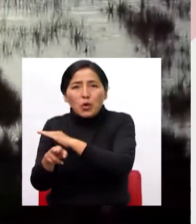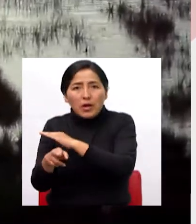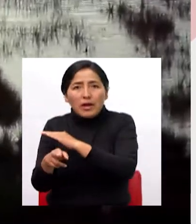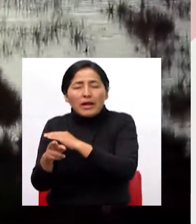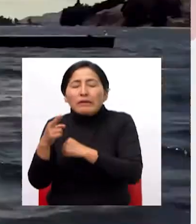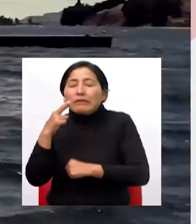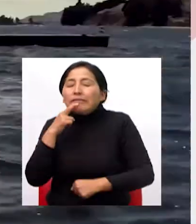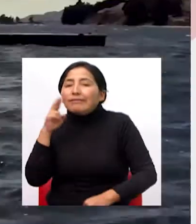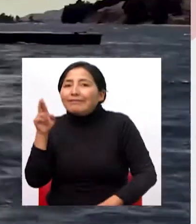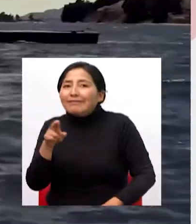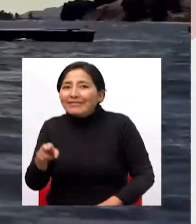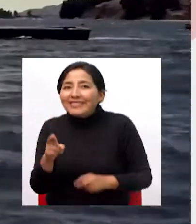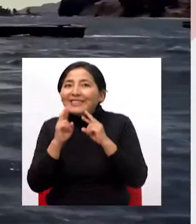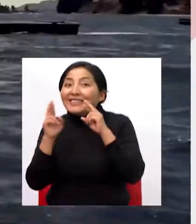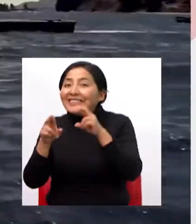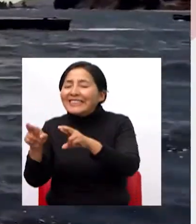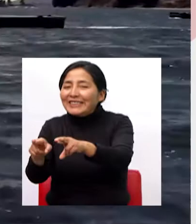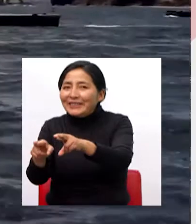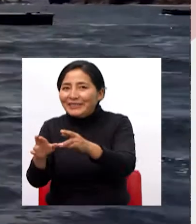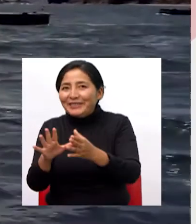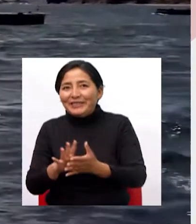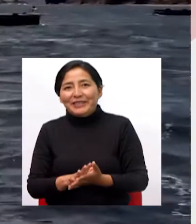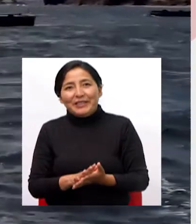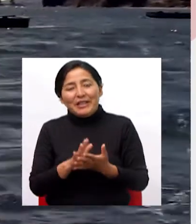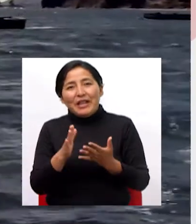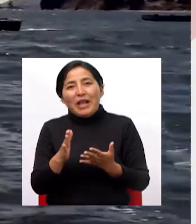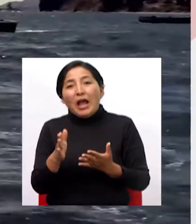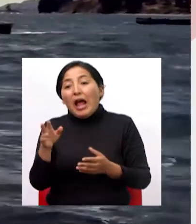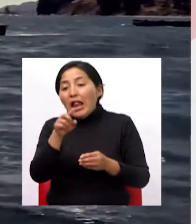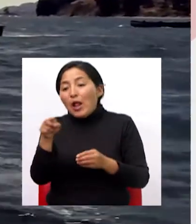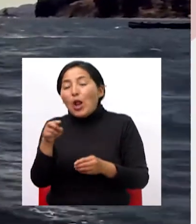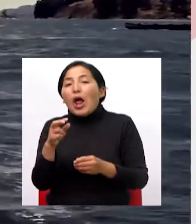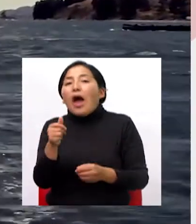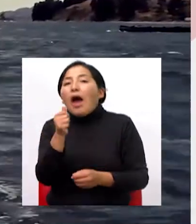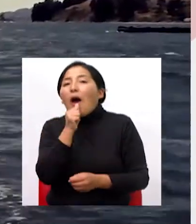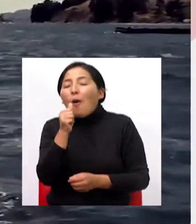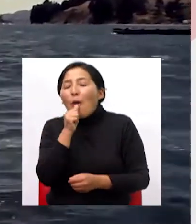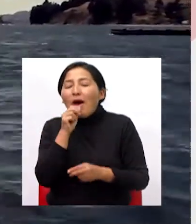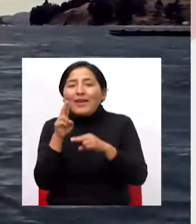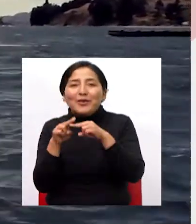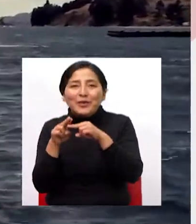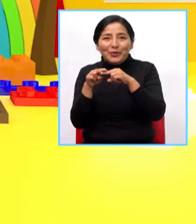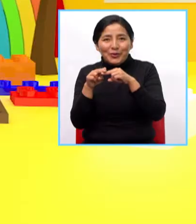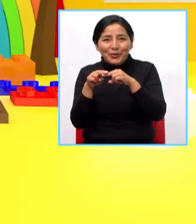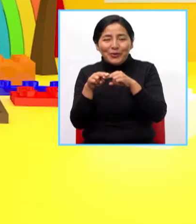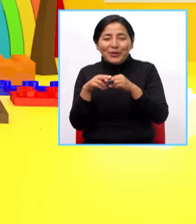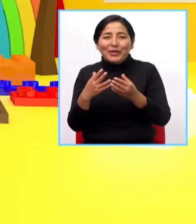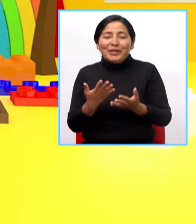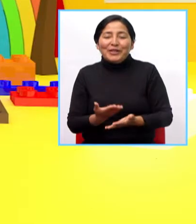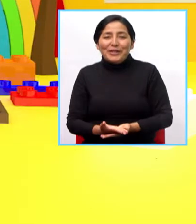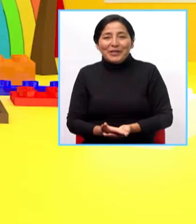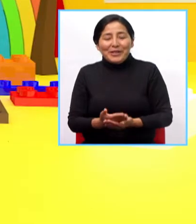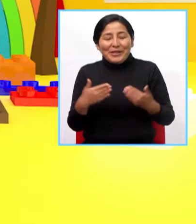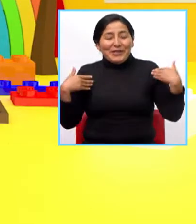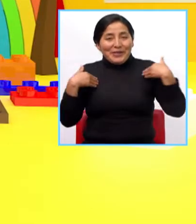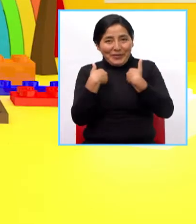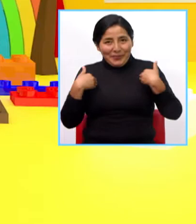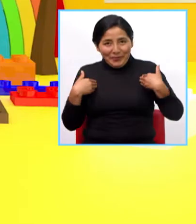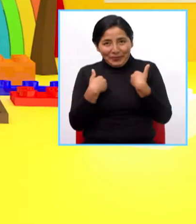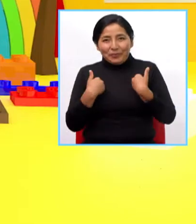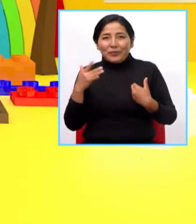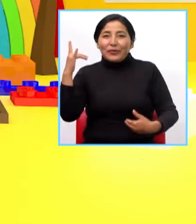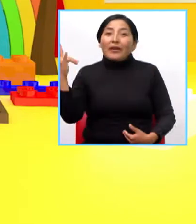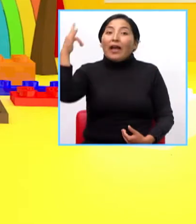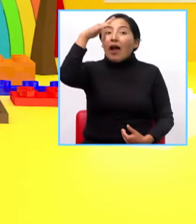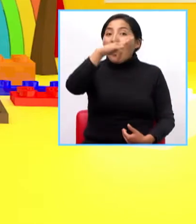dulce ambos de agua dulce el lago y el río los animales aéreos estos